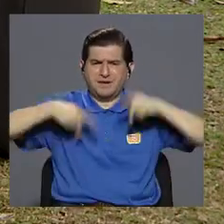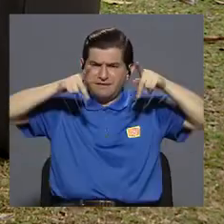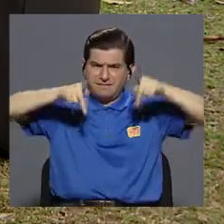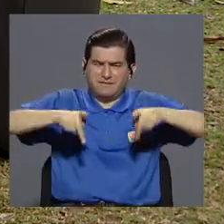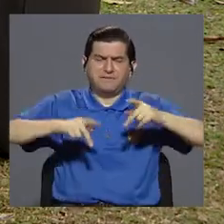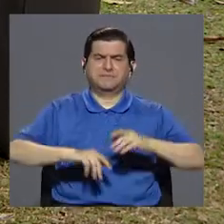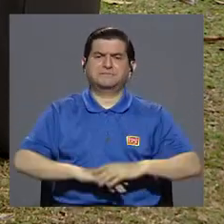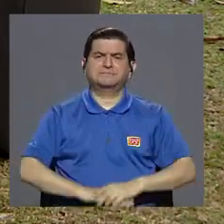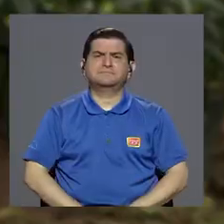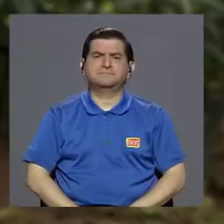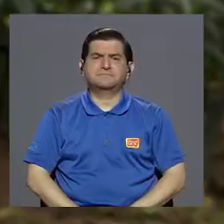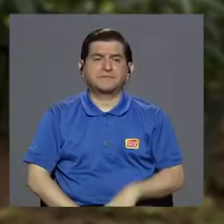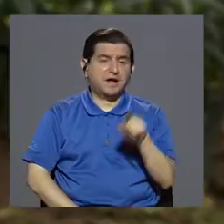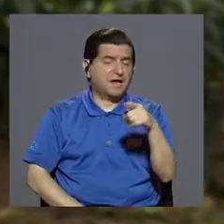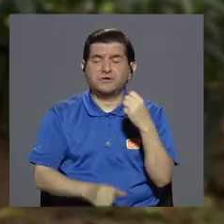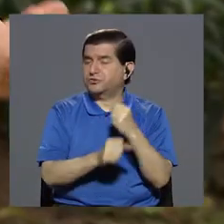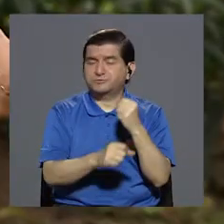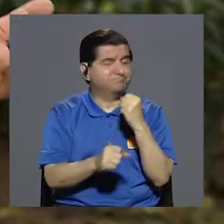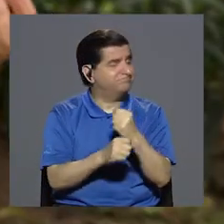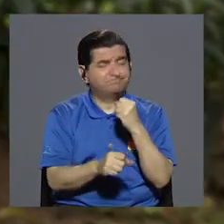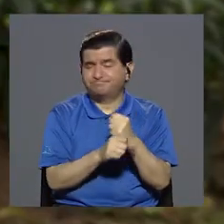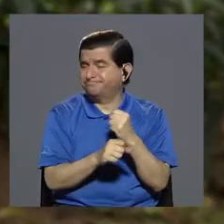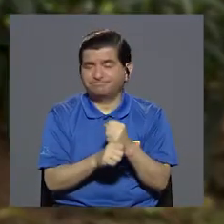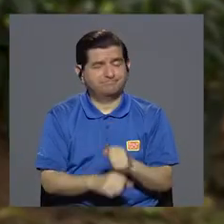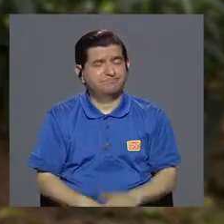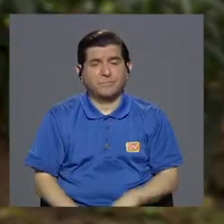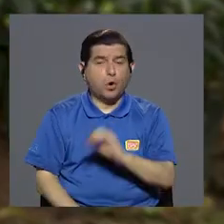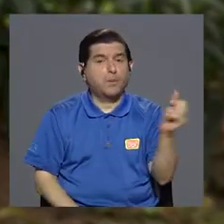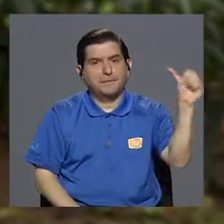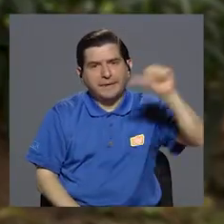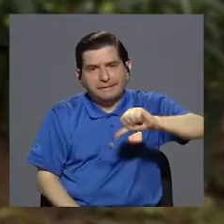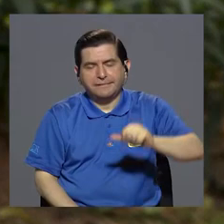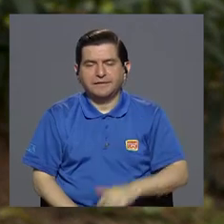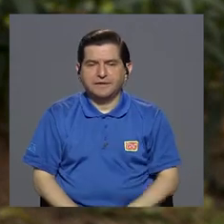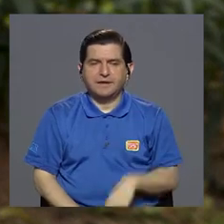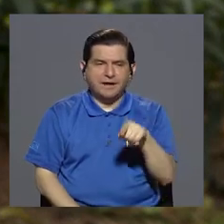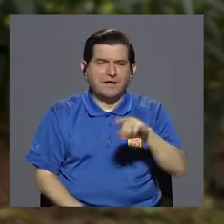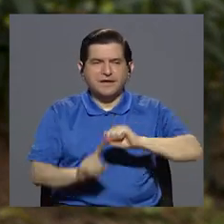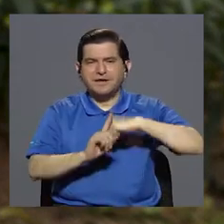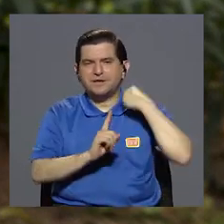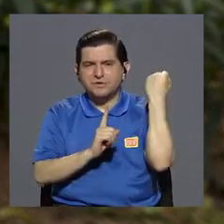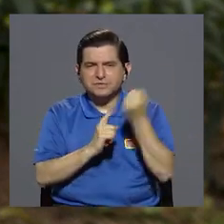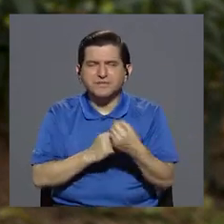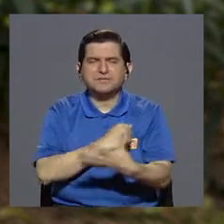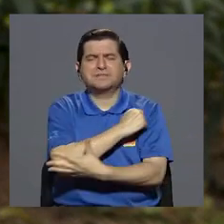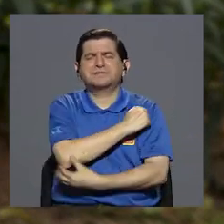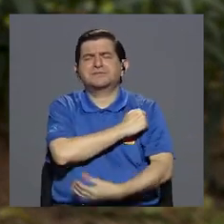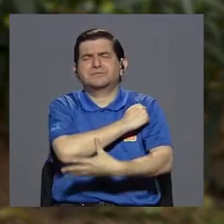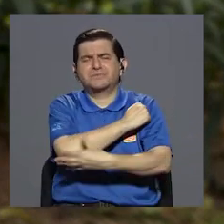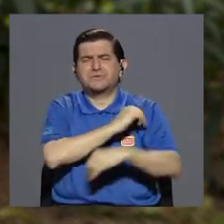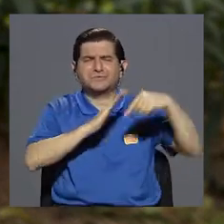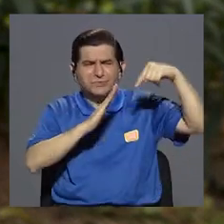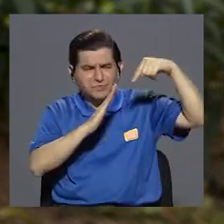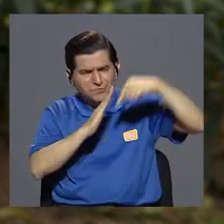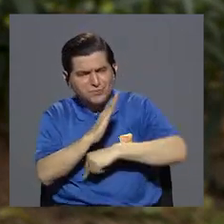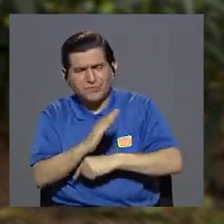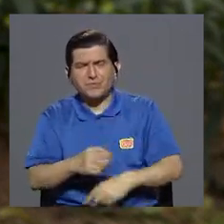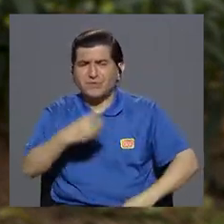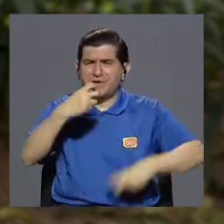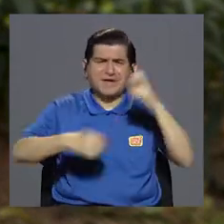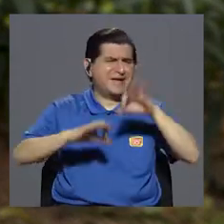calidad de vida de estas personas. Perdieron su trabajo, entraron en un círculo de empobrecimiento,